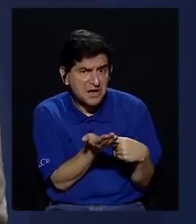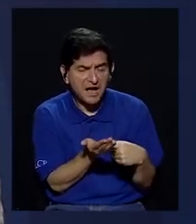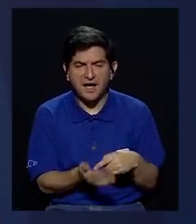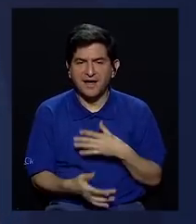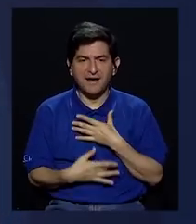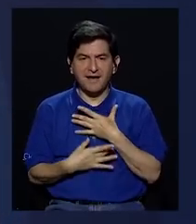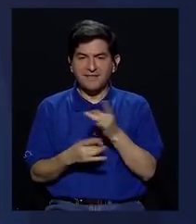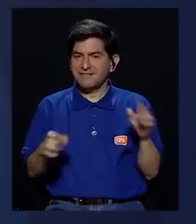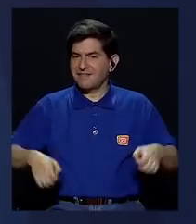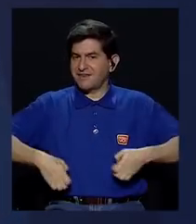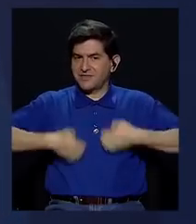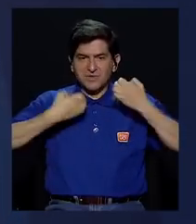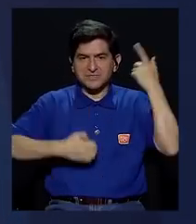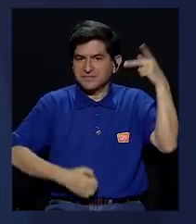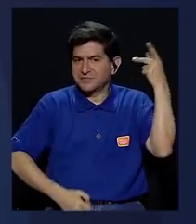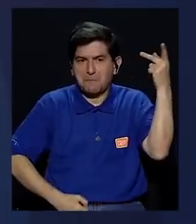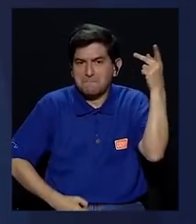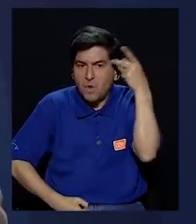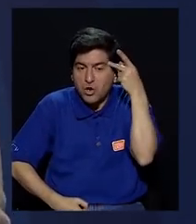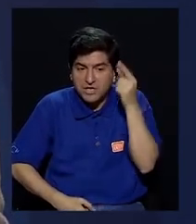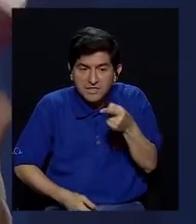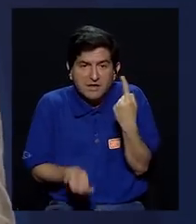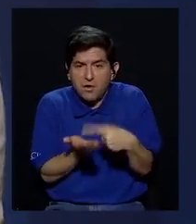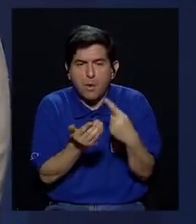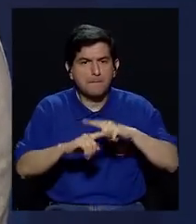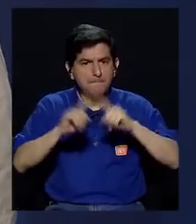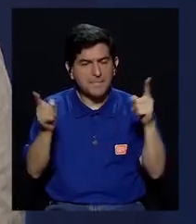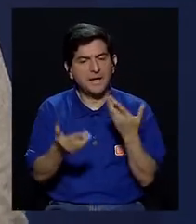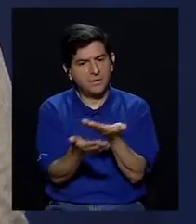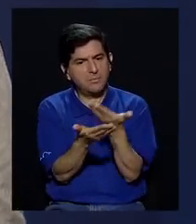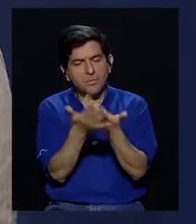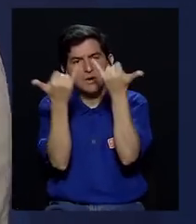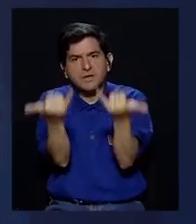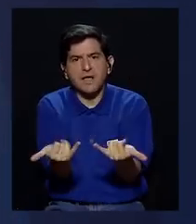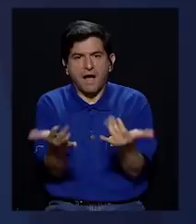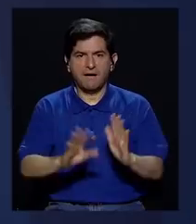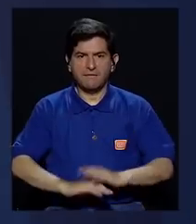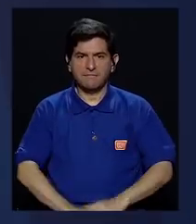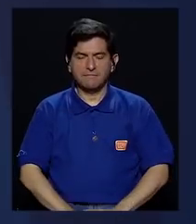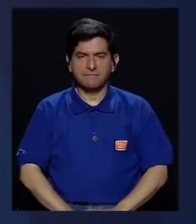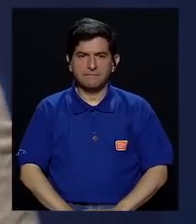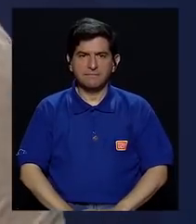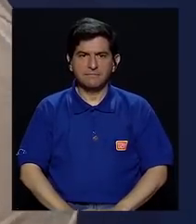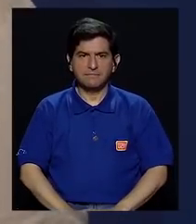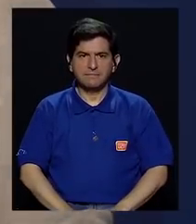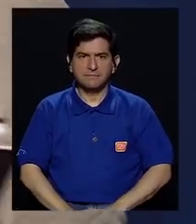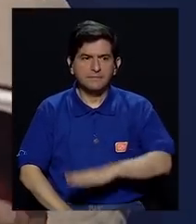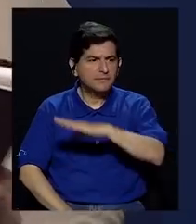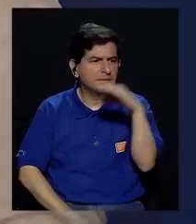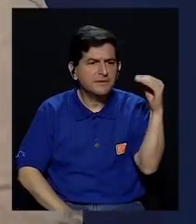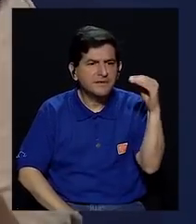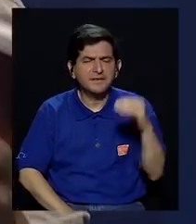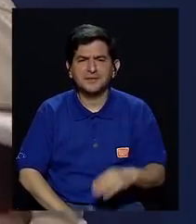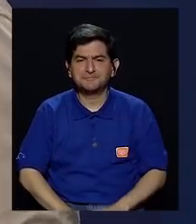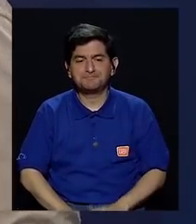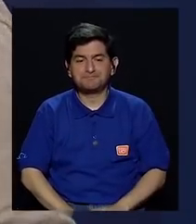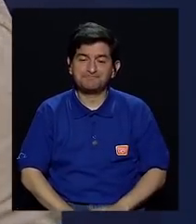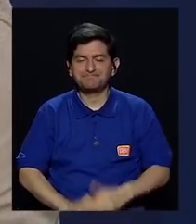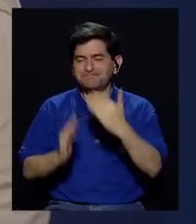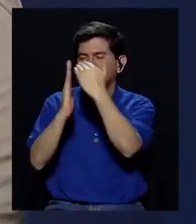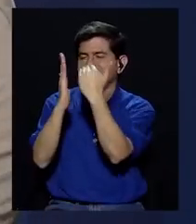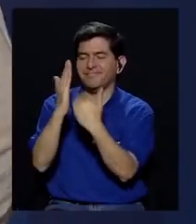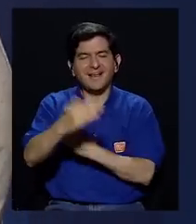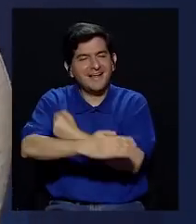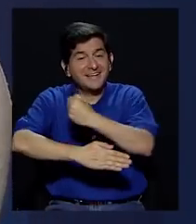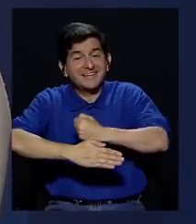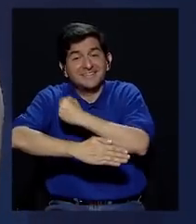es porque no hay interés político en discutirlo, pero la evidencia está ahí. ¿Y cuál es la receta que nos